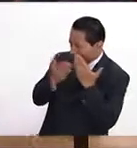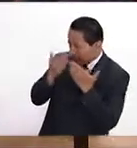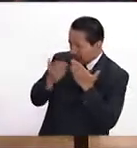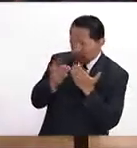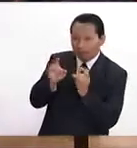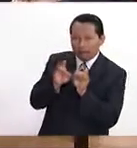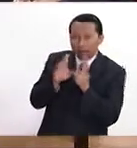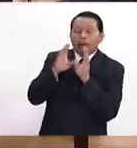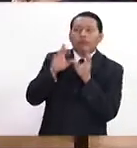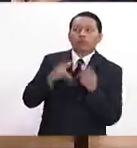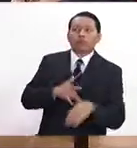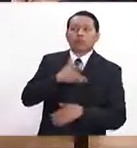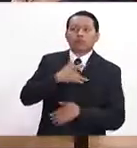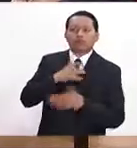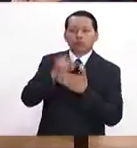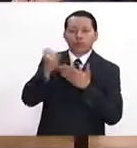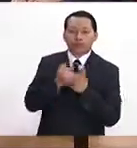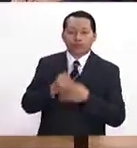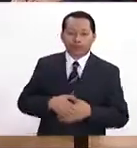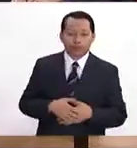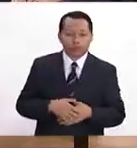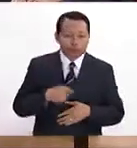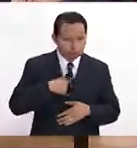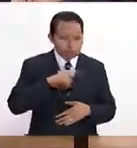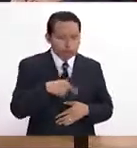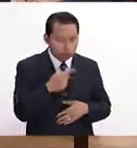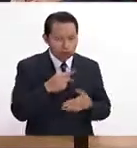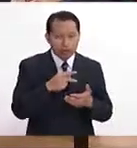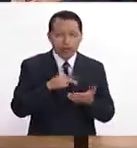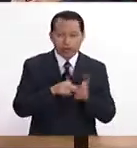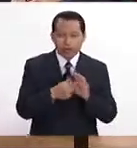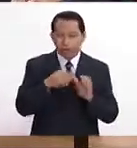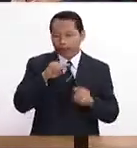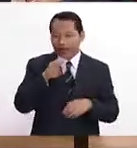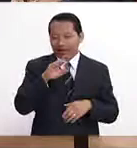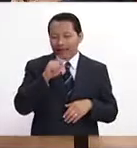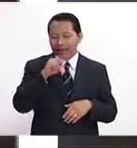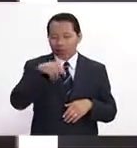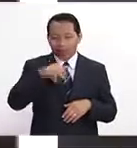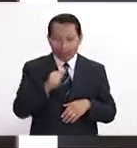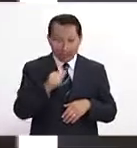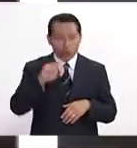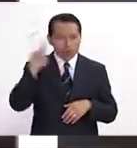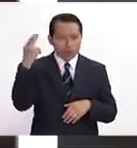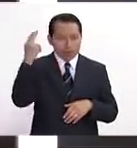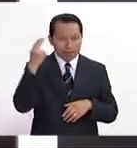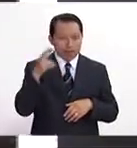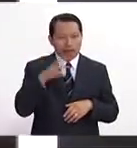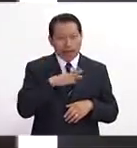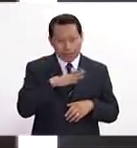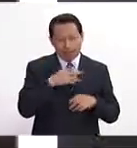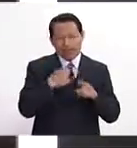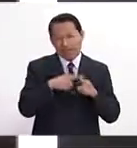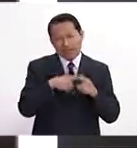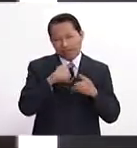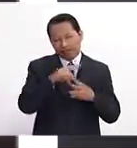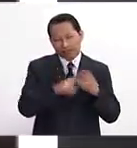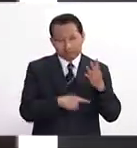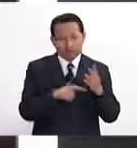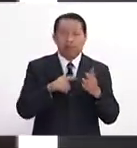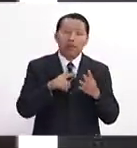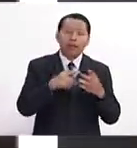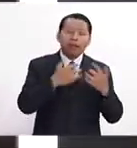dijiste, vámonos con este proyecto? Yo soy mecatrónico de la UNAM y la mecatrónica conjunta varias disciplinas, mecánica, electrónica,